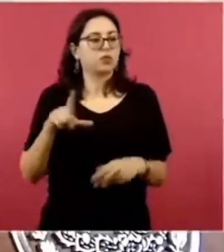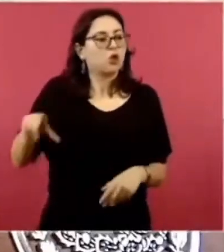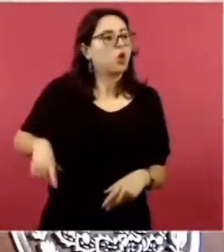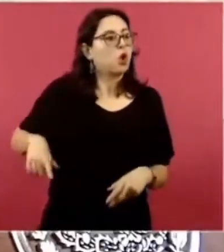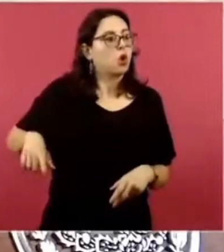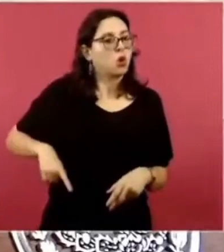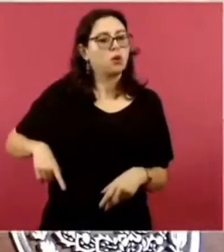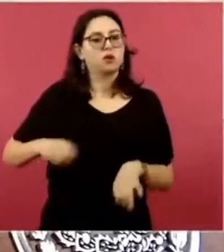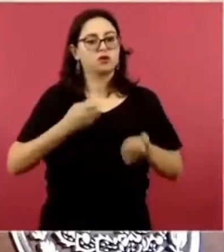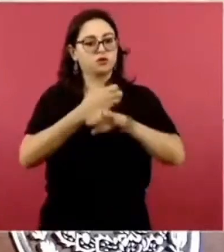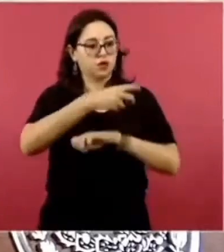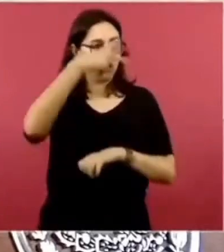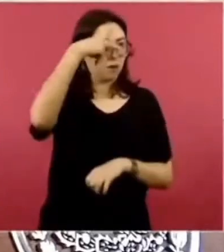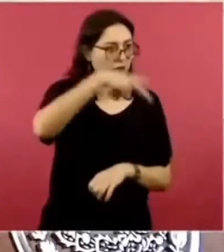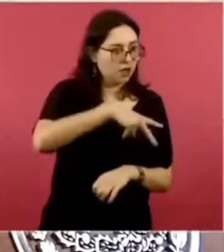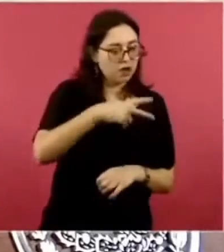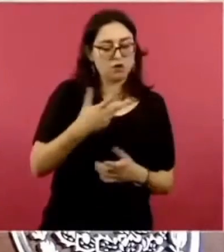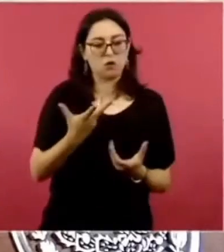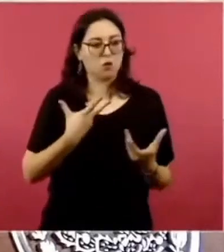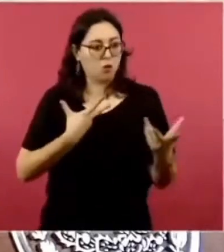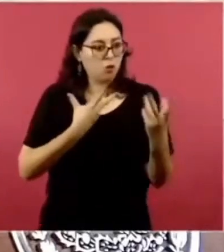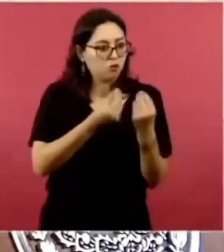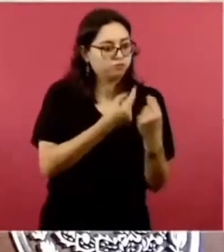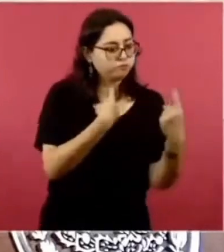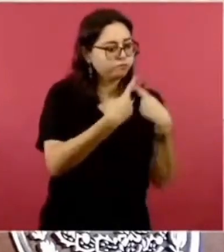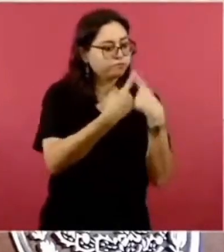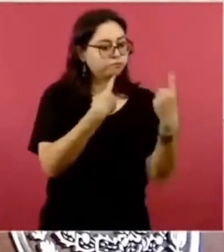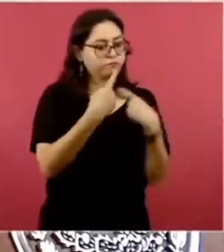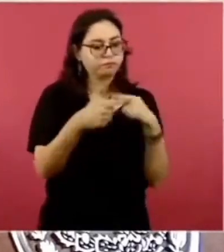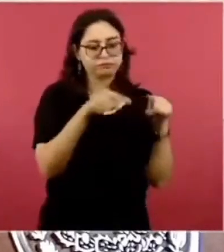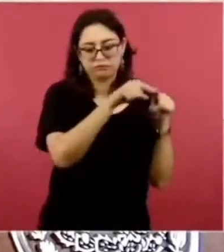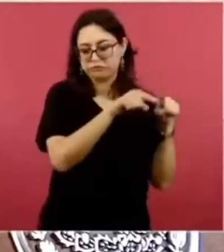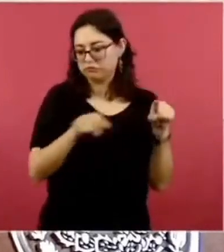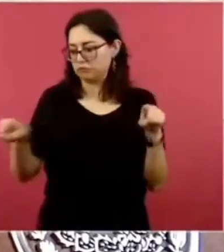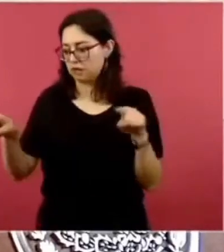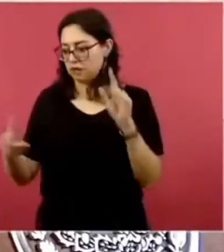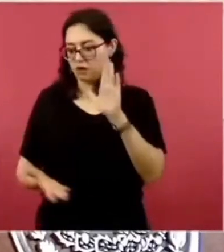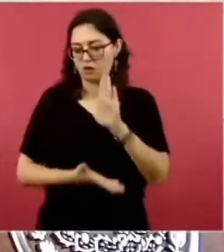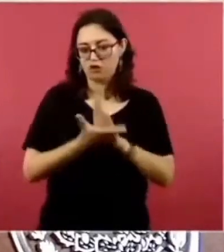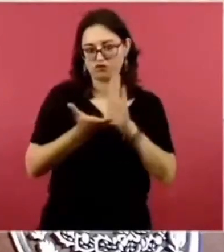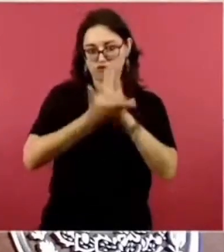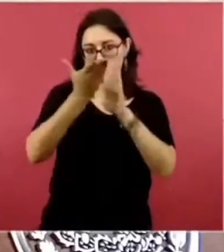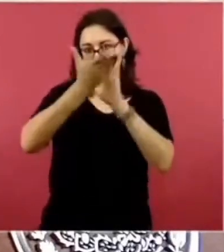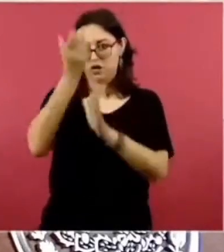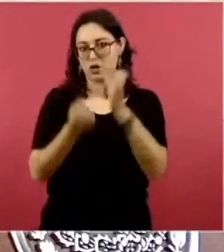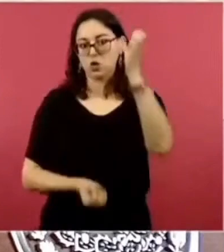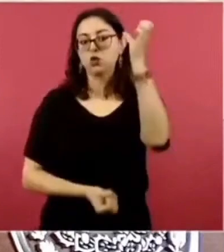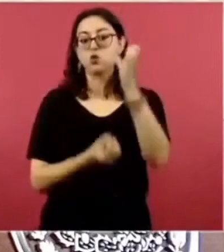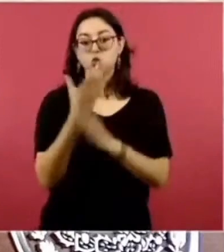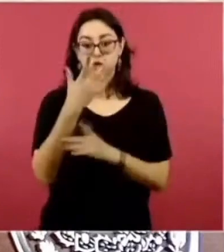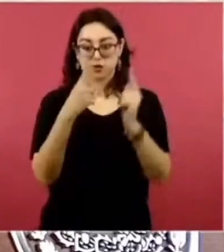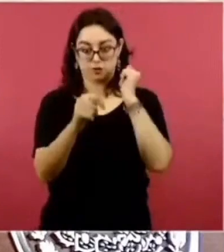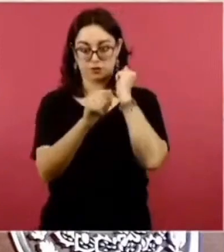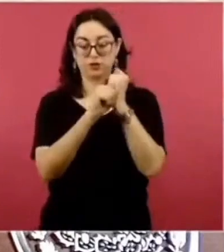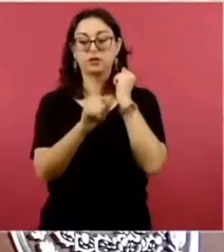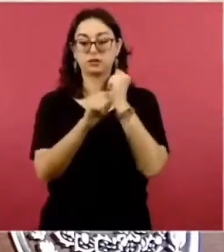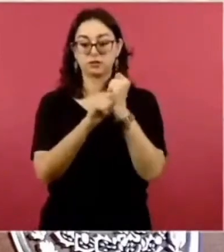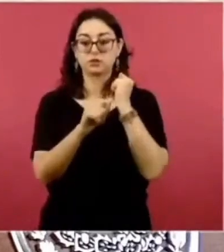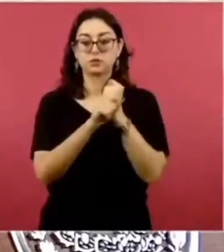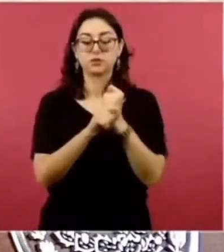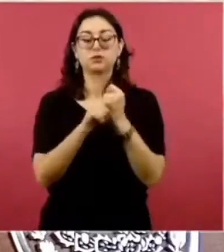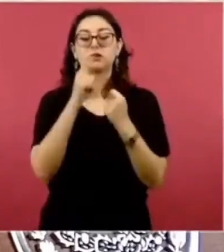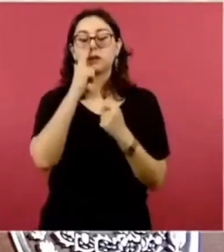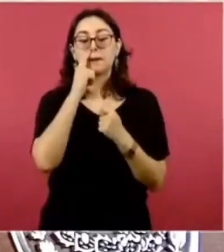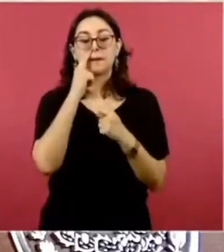del Estado de México, pues una buena parte de la infraestructura de este sistema ocurre en una de las